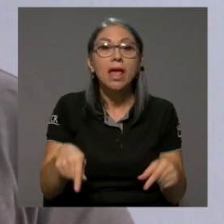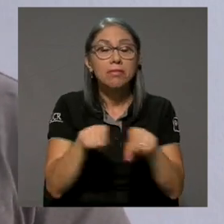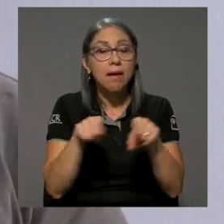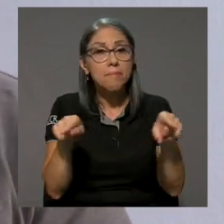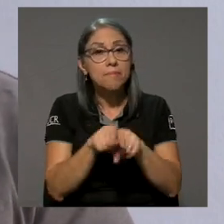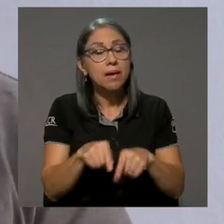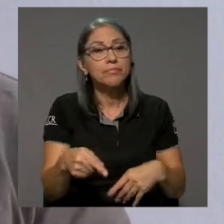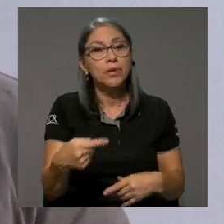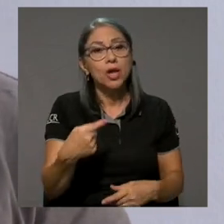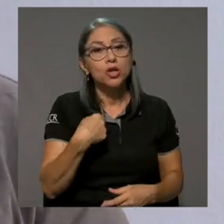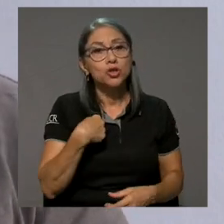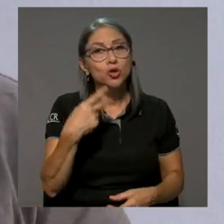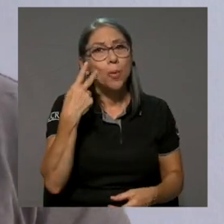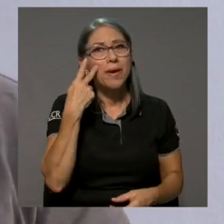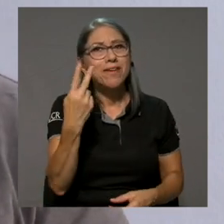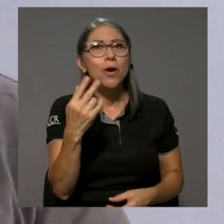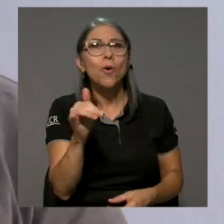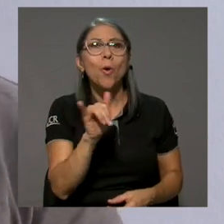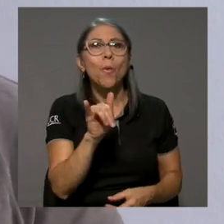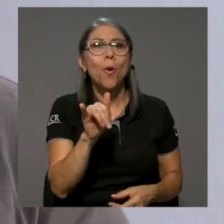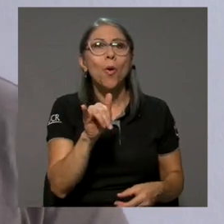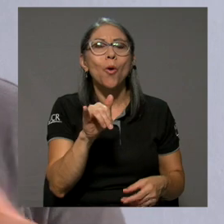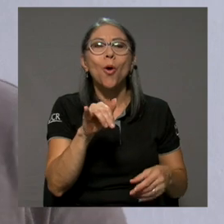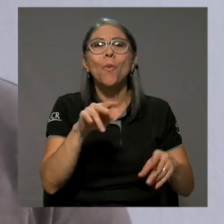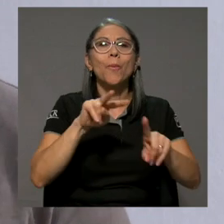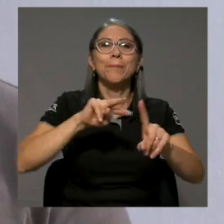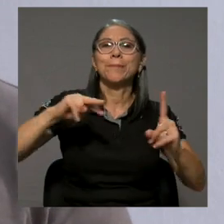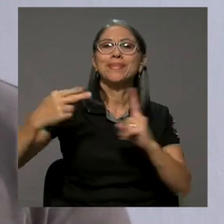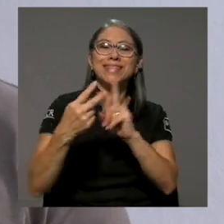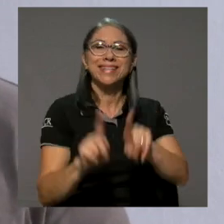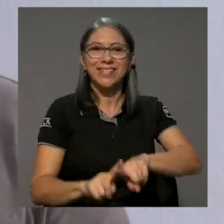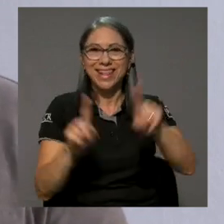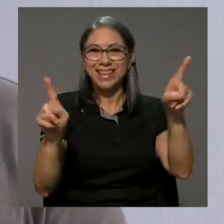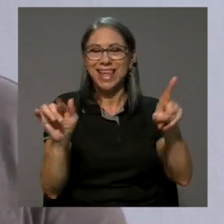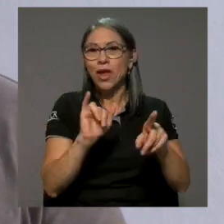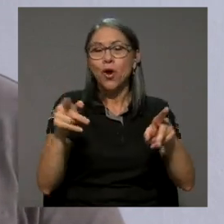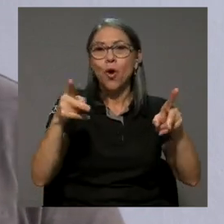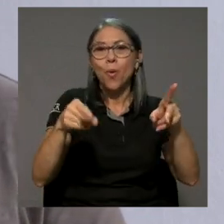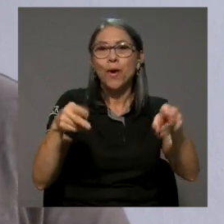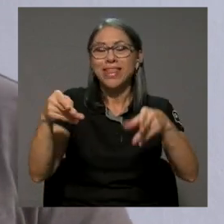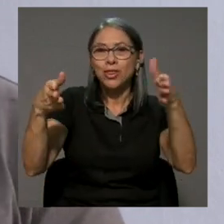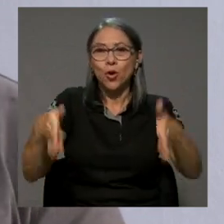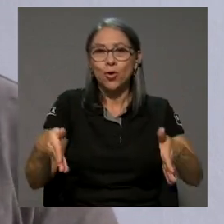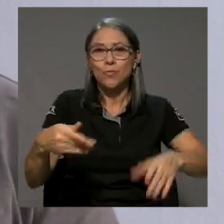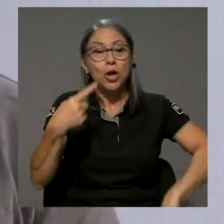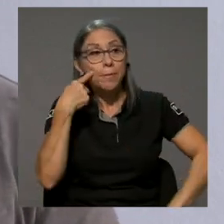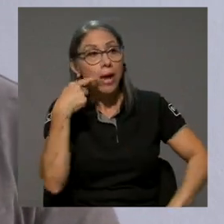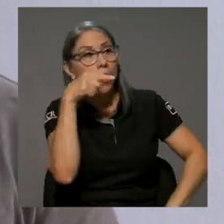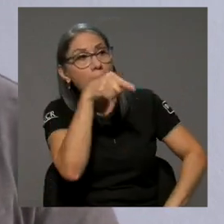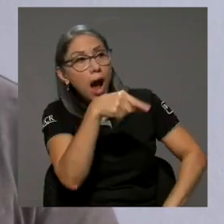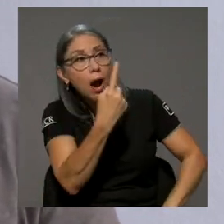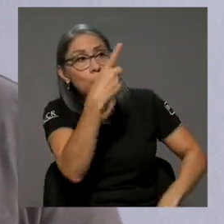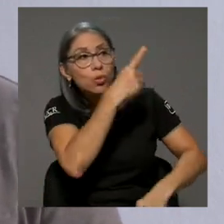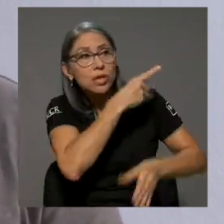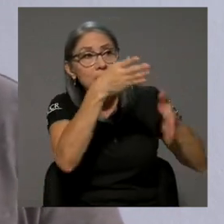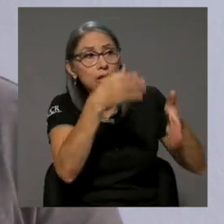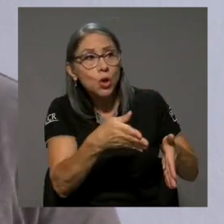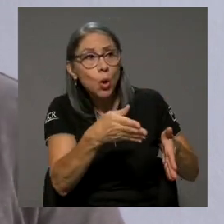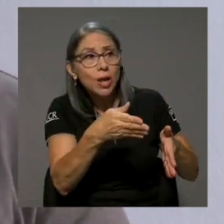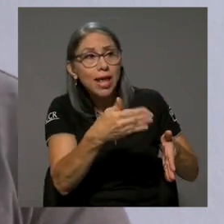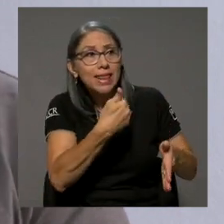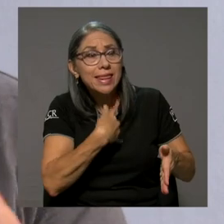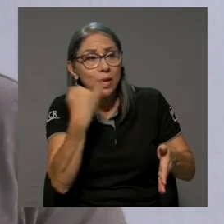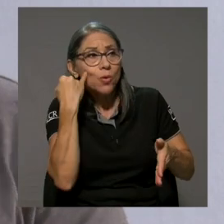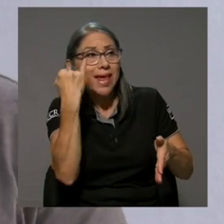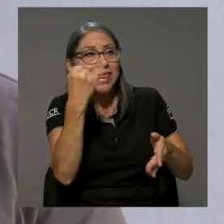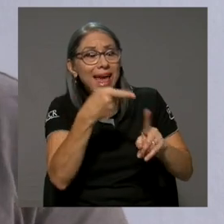luego me veo también en esos momentos del otro lado, como el editor, viendo que un director tiene una idea o